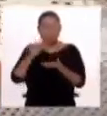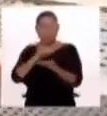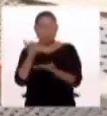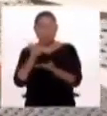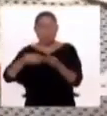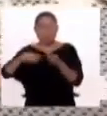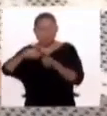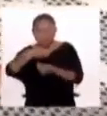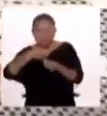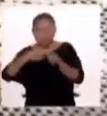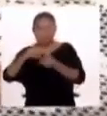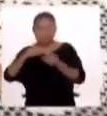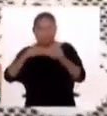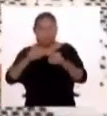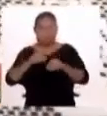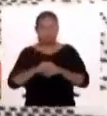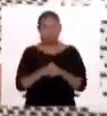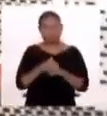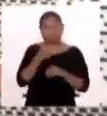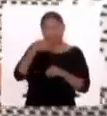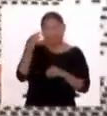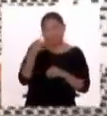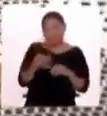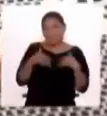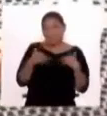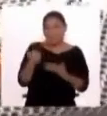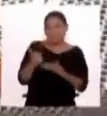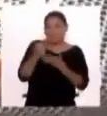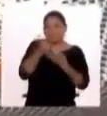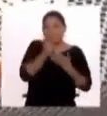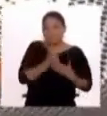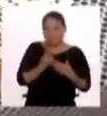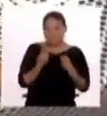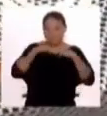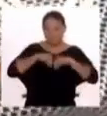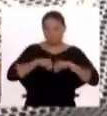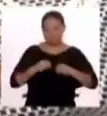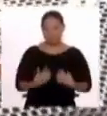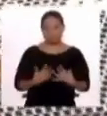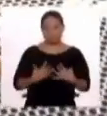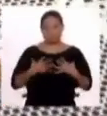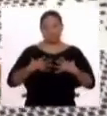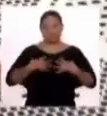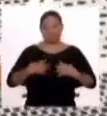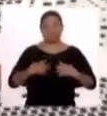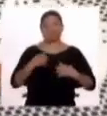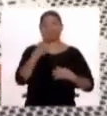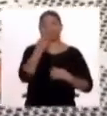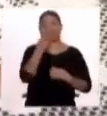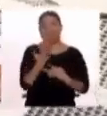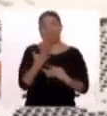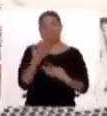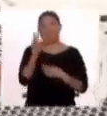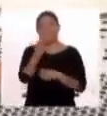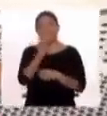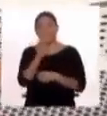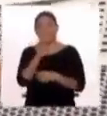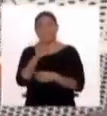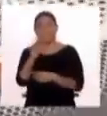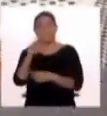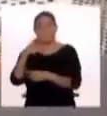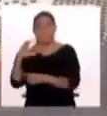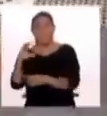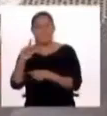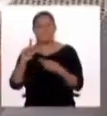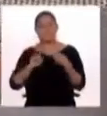por ejemplo. Y evidentemente hay alimentos que nos ayudan a incrementar su absorción, como son los alimentos que tienen vitamina C, como son los